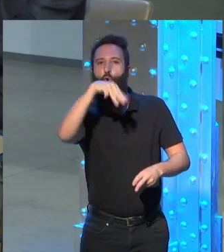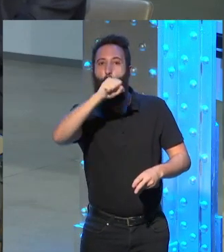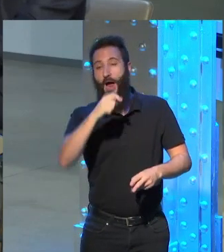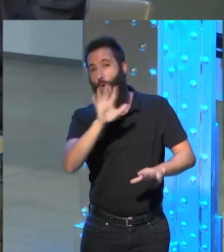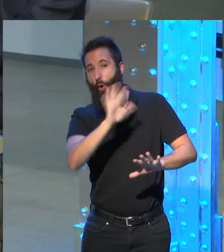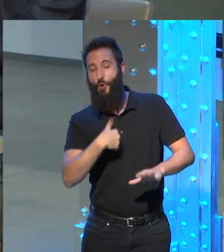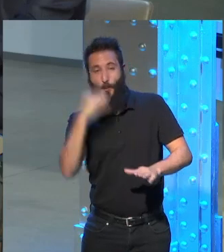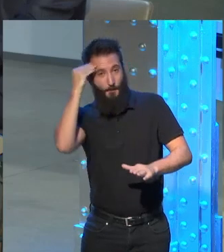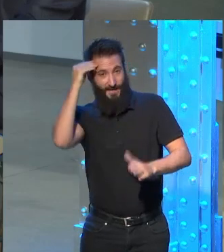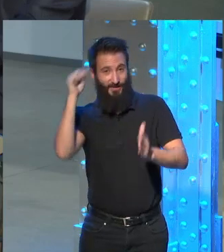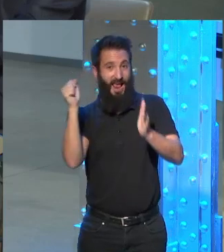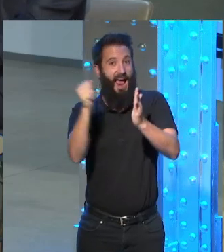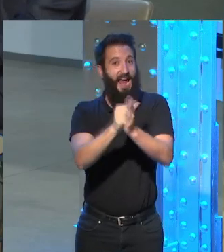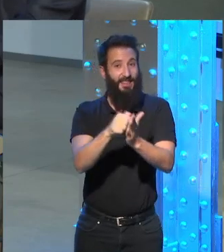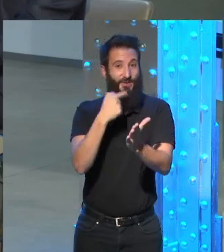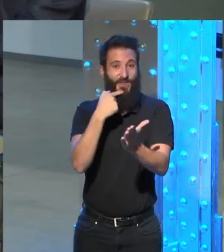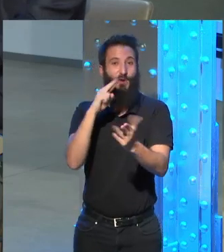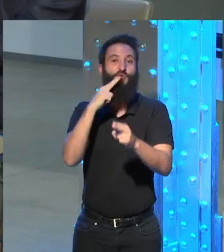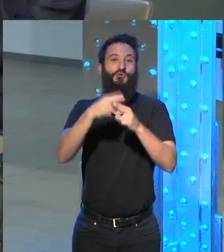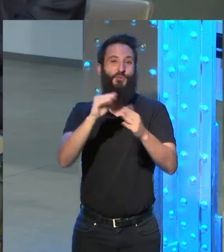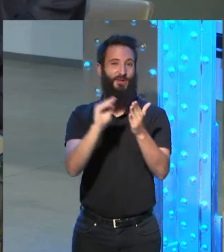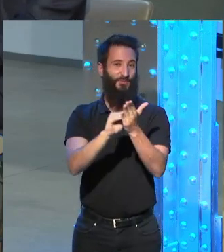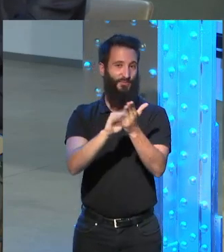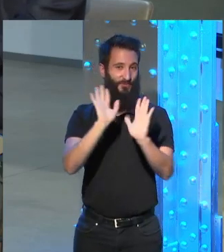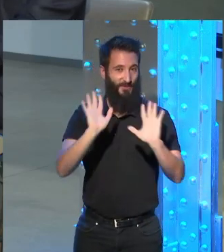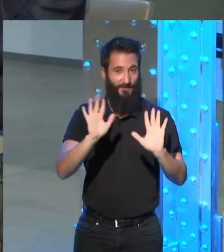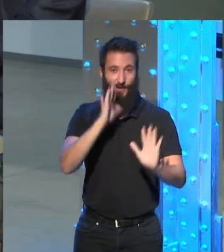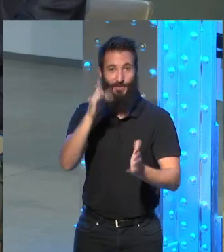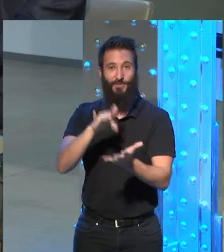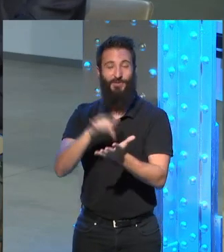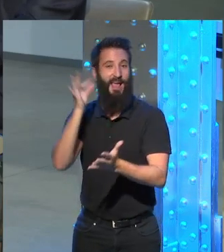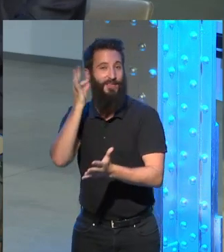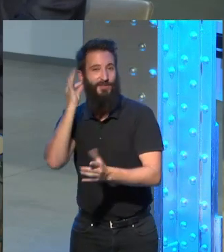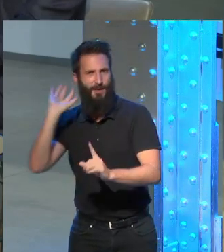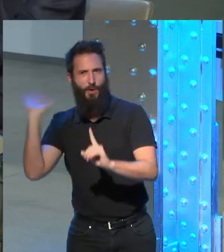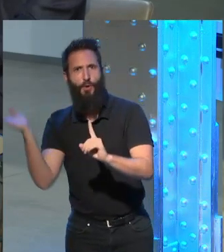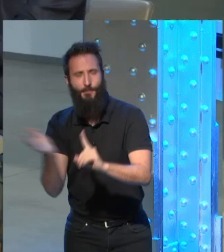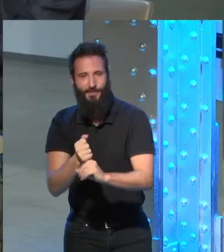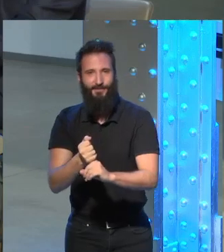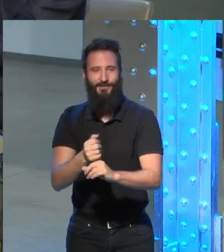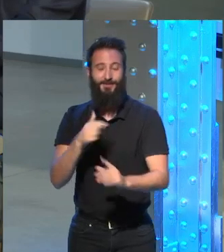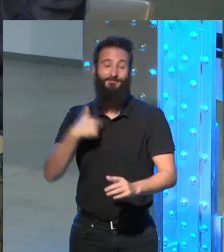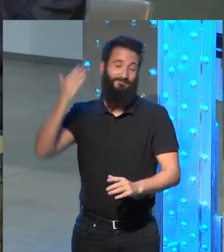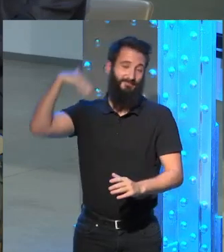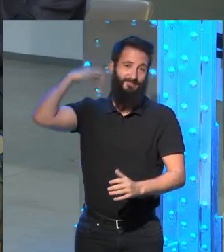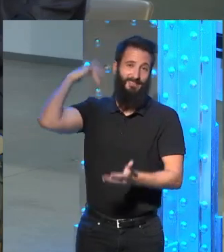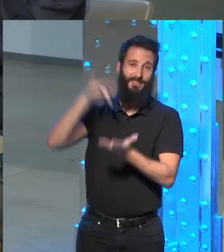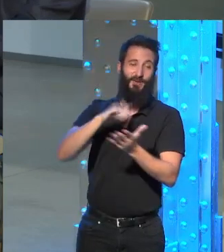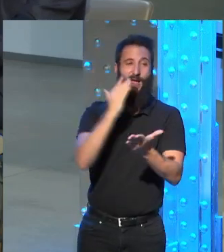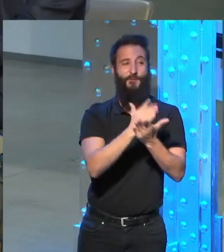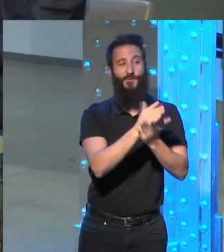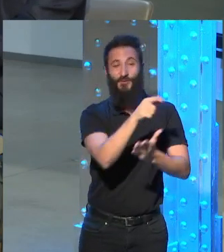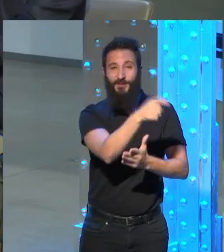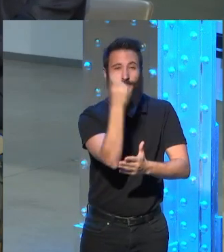digo yo en ese artículo que descubrió esta estudiante pues bueno fue una de las cosas que aprendí yo en ese curso